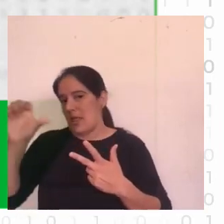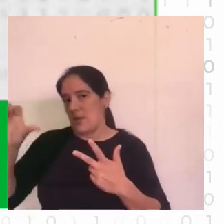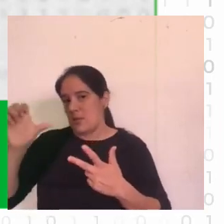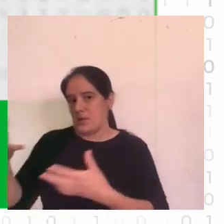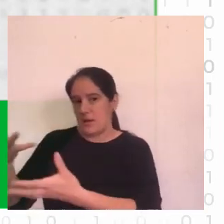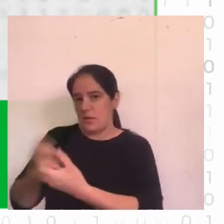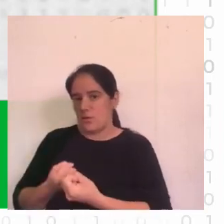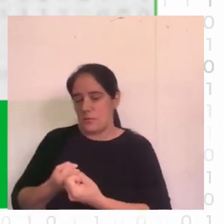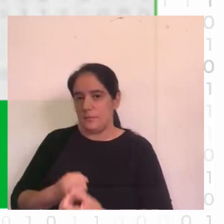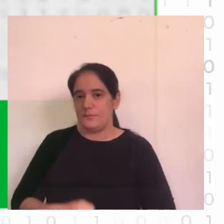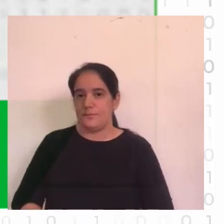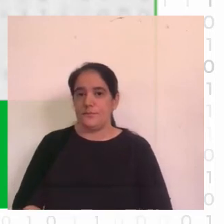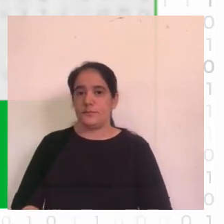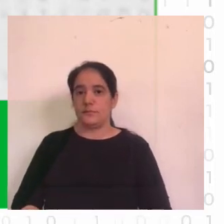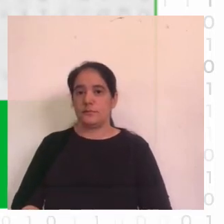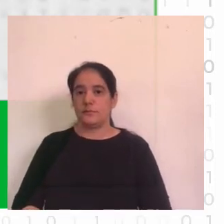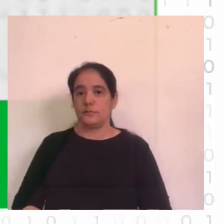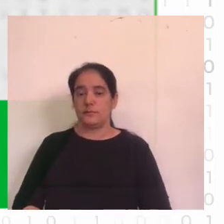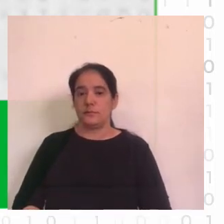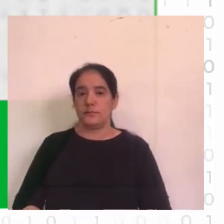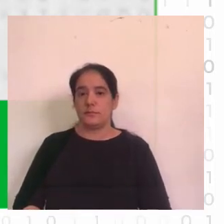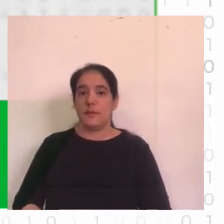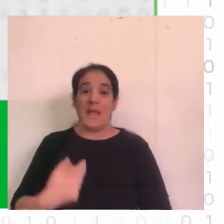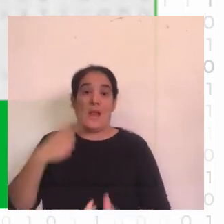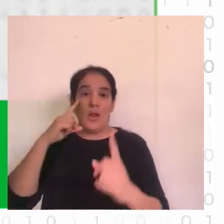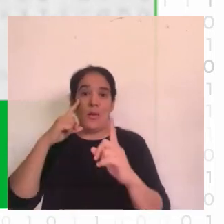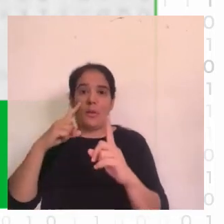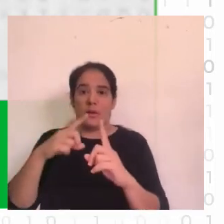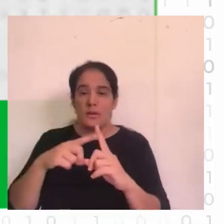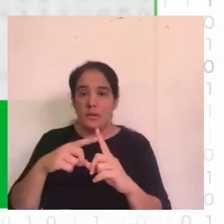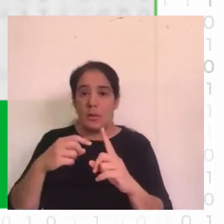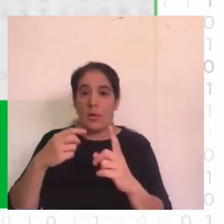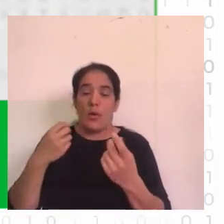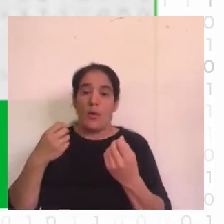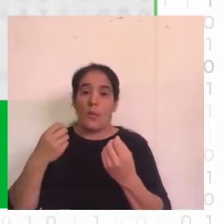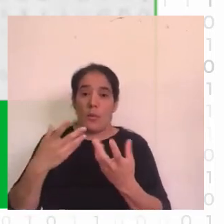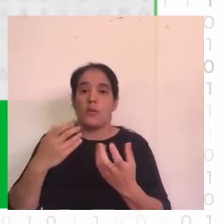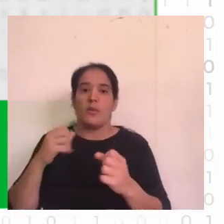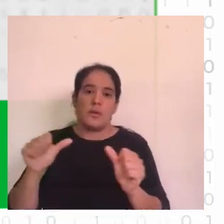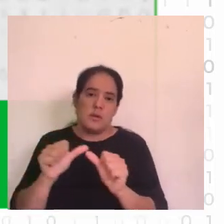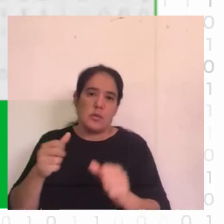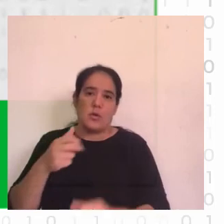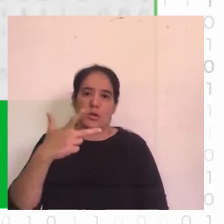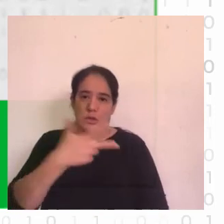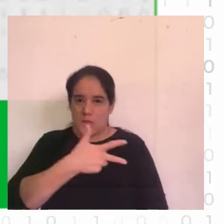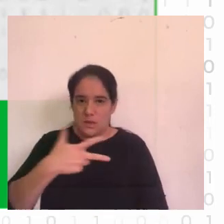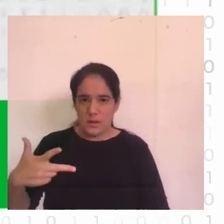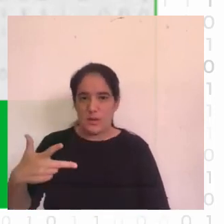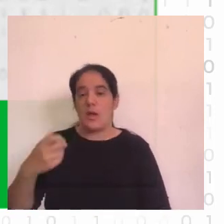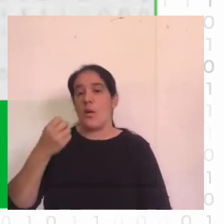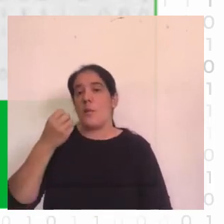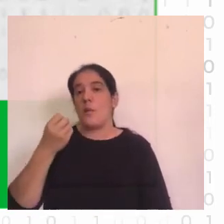el chí de con que lo pudimos lograr en tres semanas fue porque bueno ya también tenía